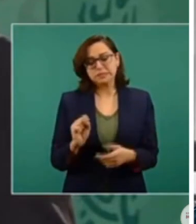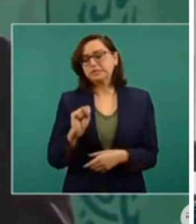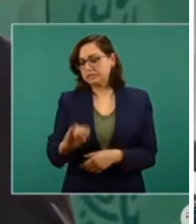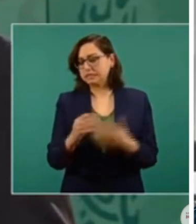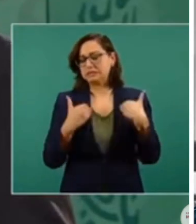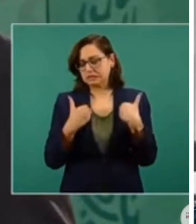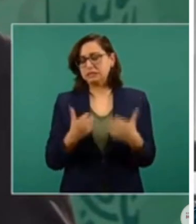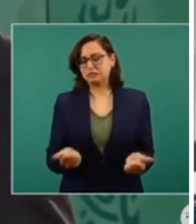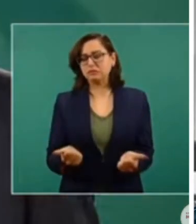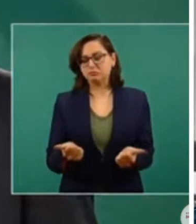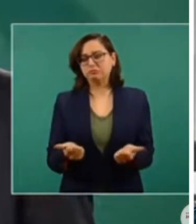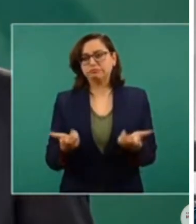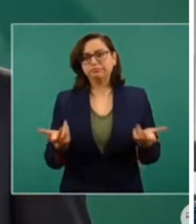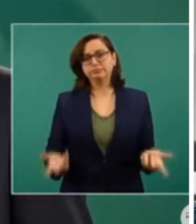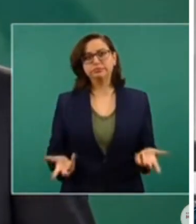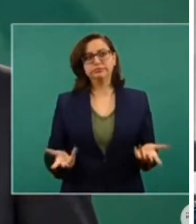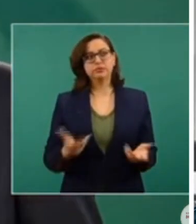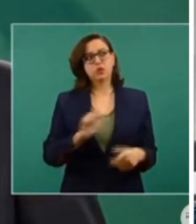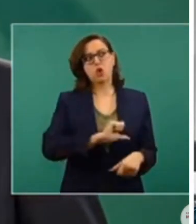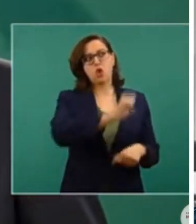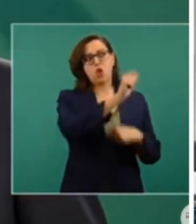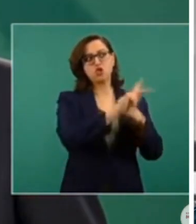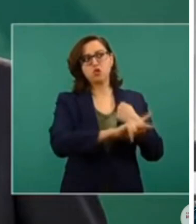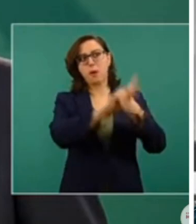a diferencia de otros gobiernos,